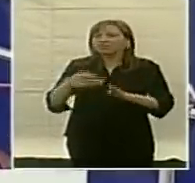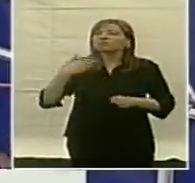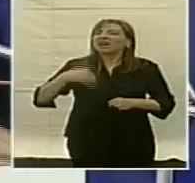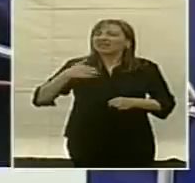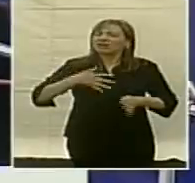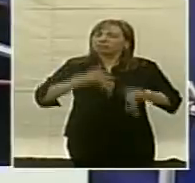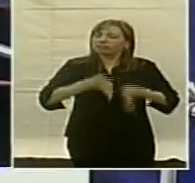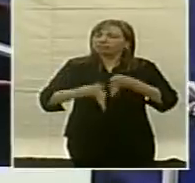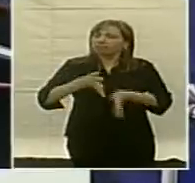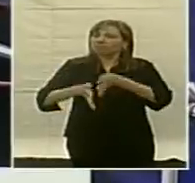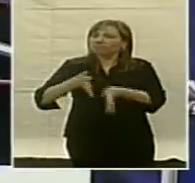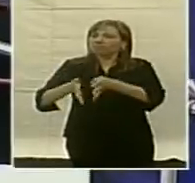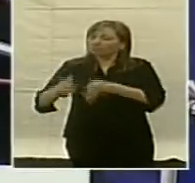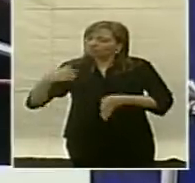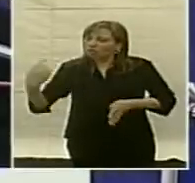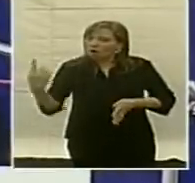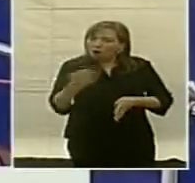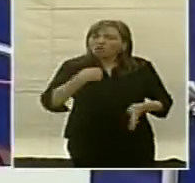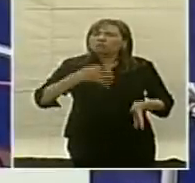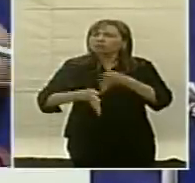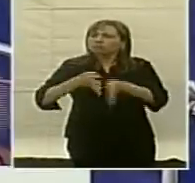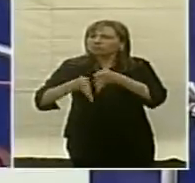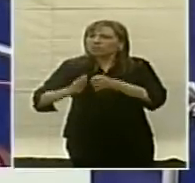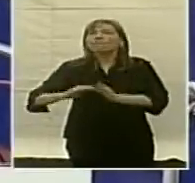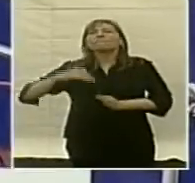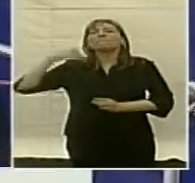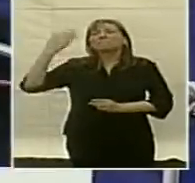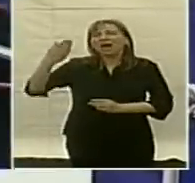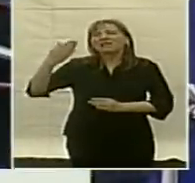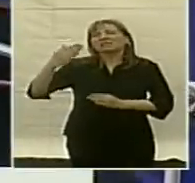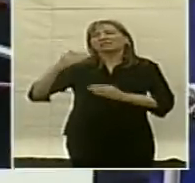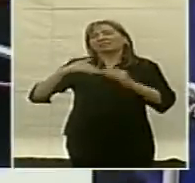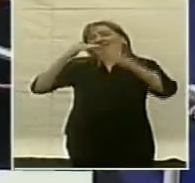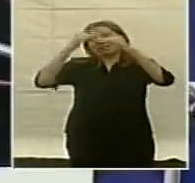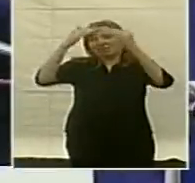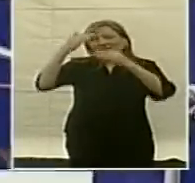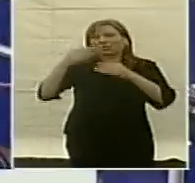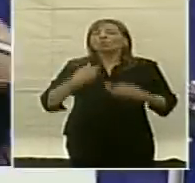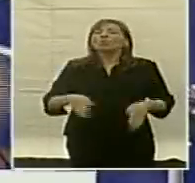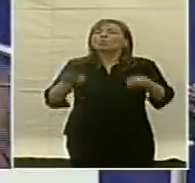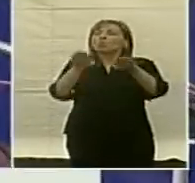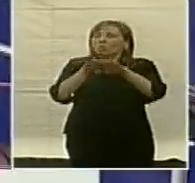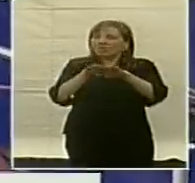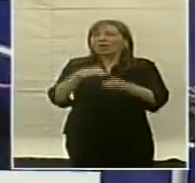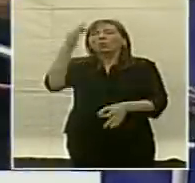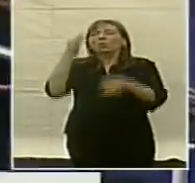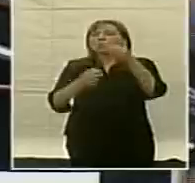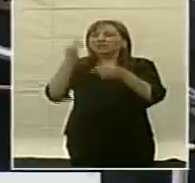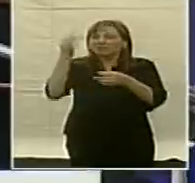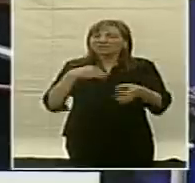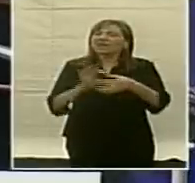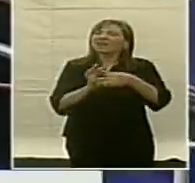indetenible para lograr más crecimiento, más justicia, más igualdad, más libertad,